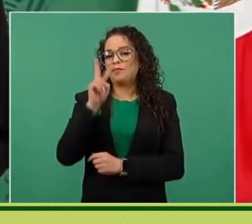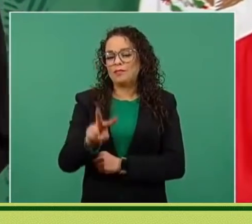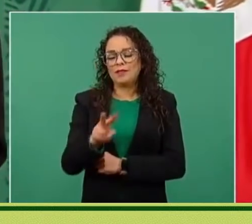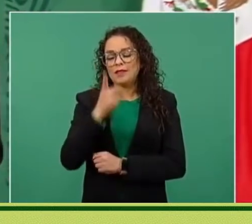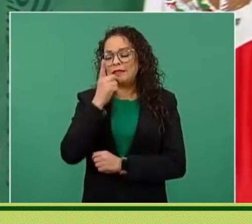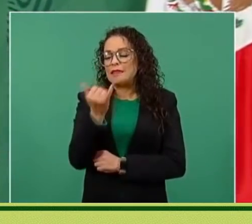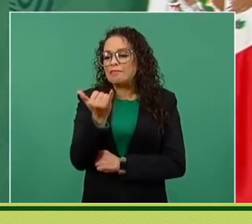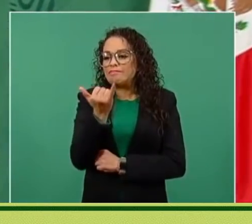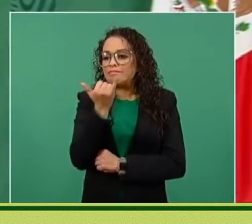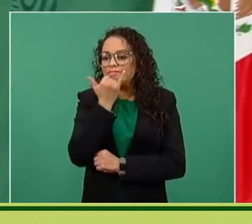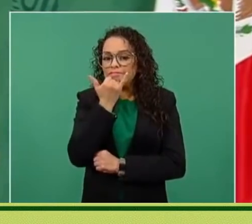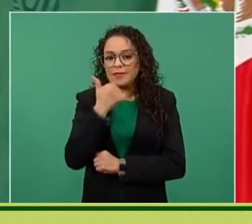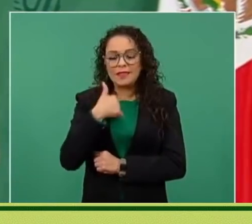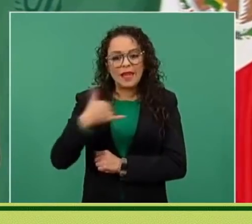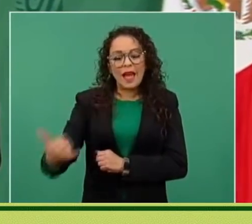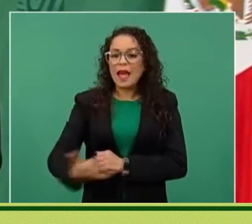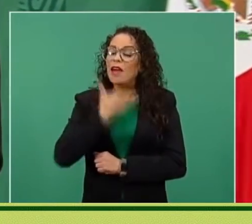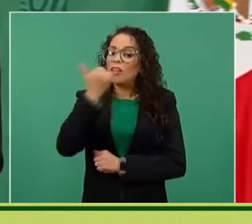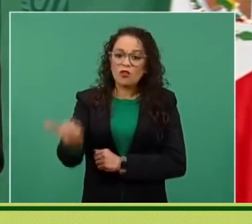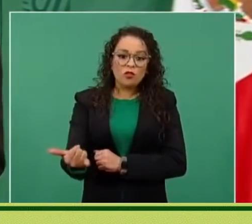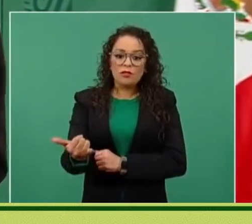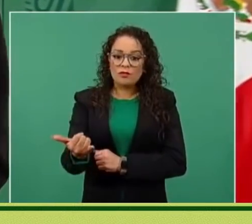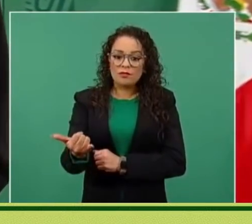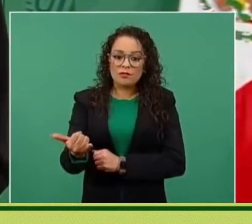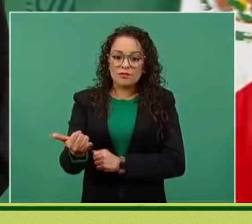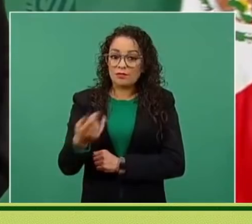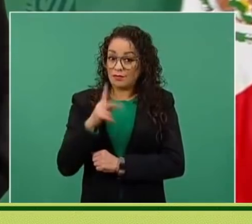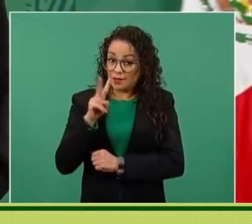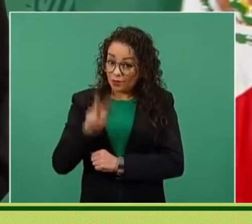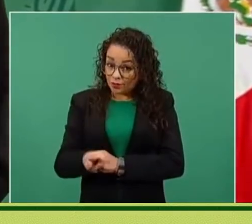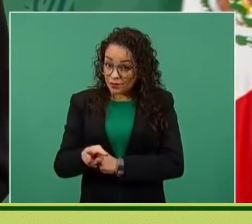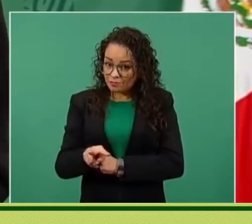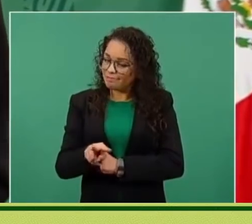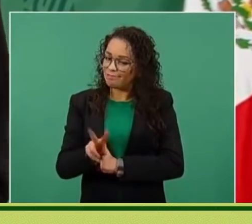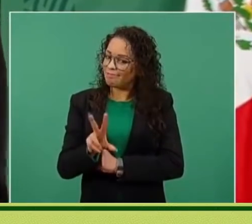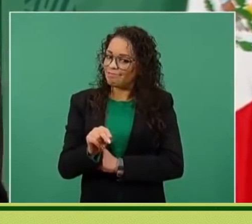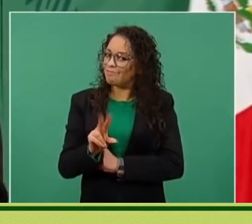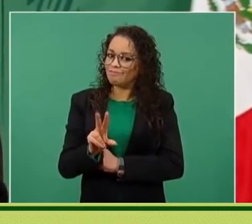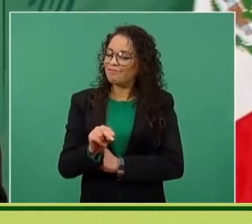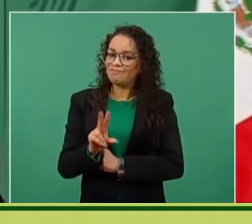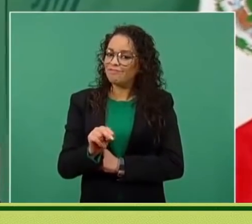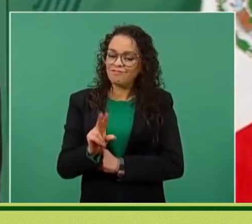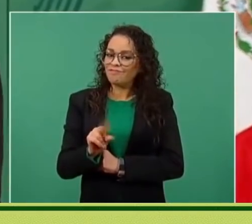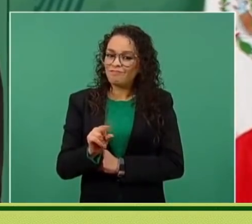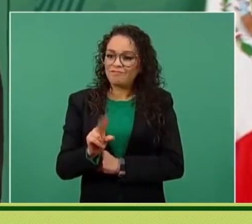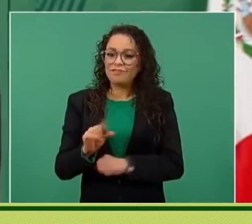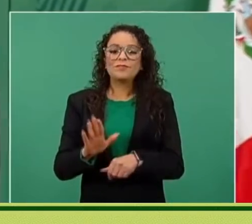cuando no fue así, porque si no